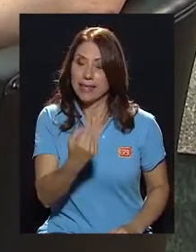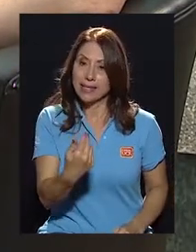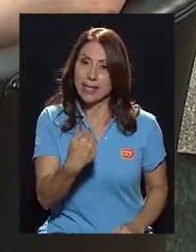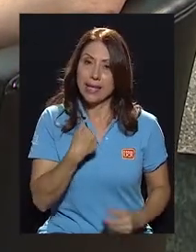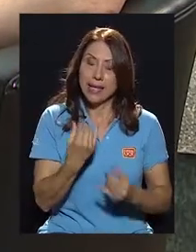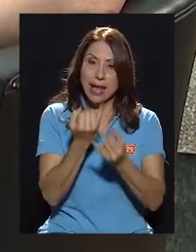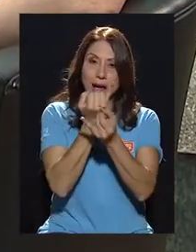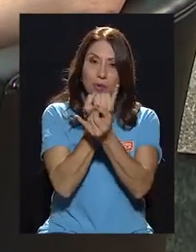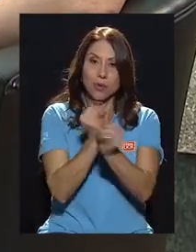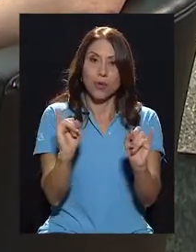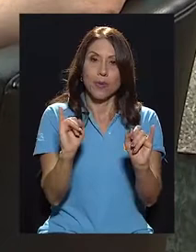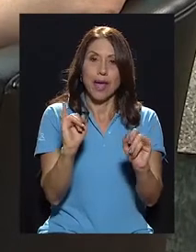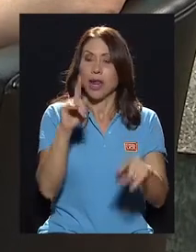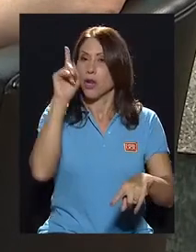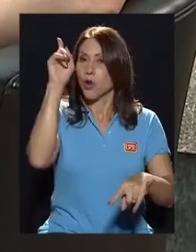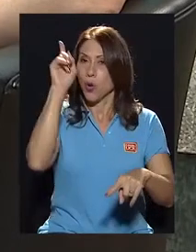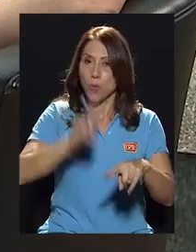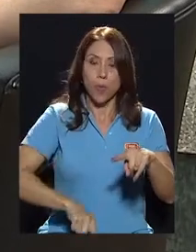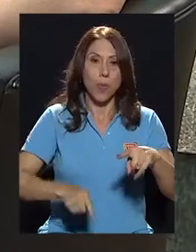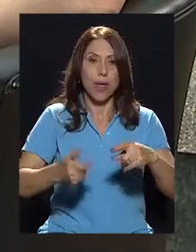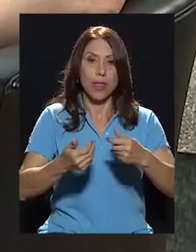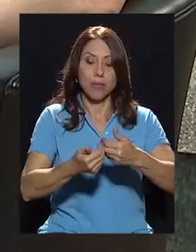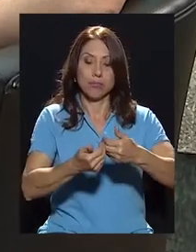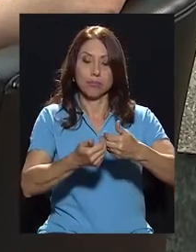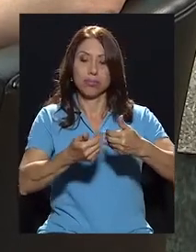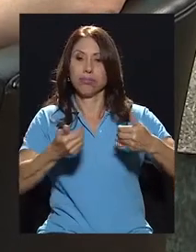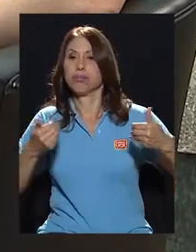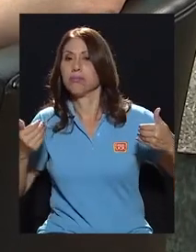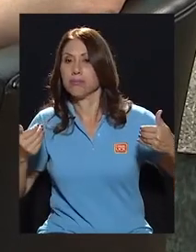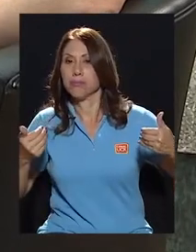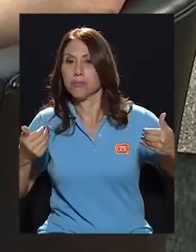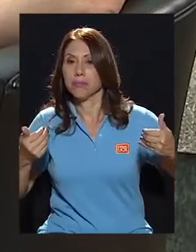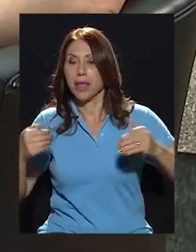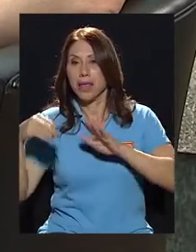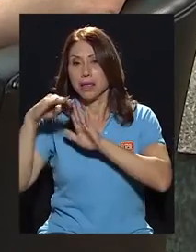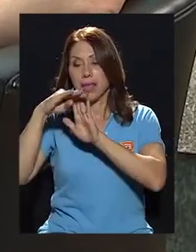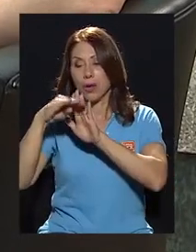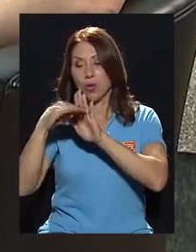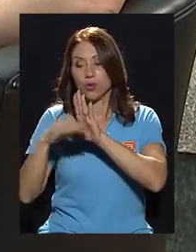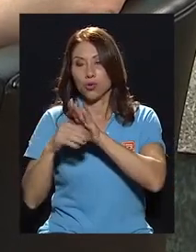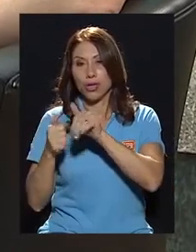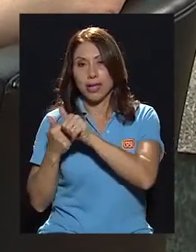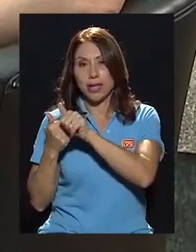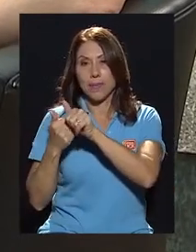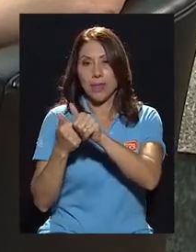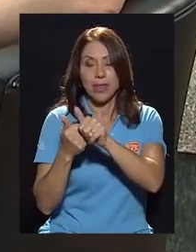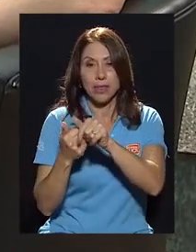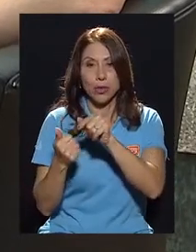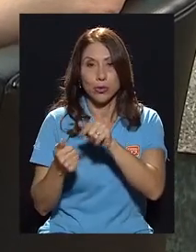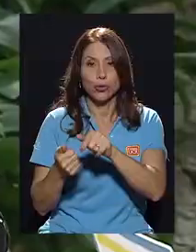tiene, no se puede desprender de los lineamientos del